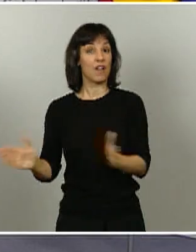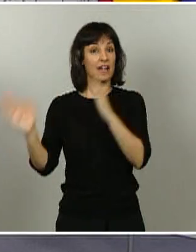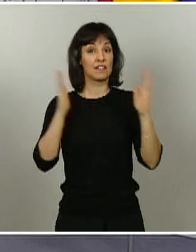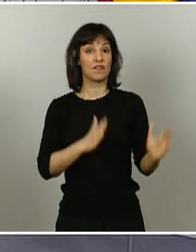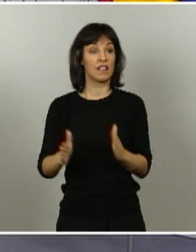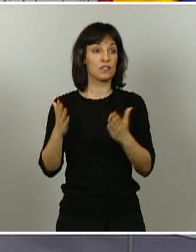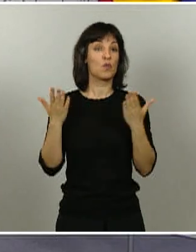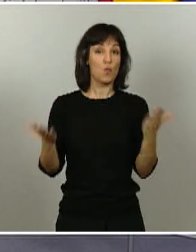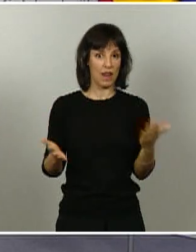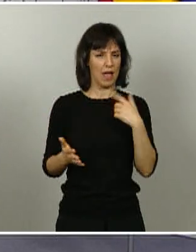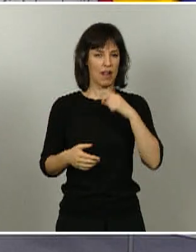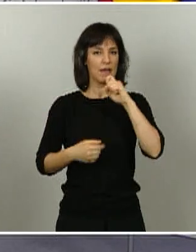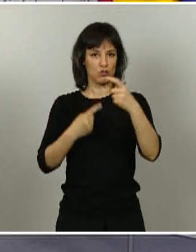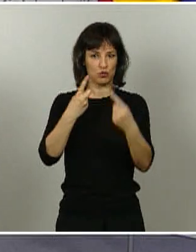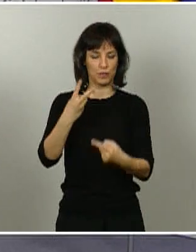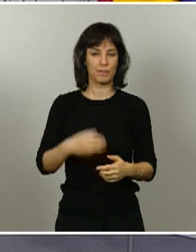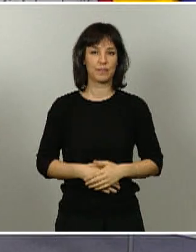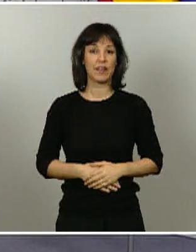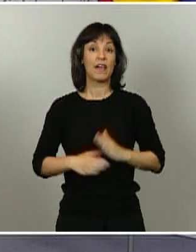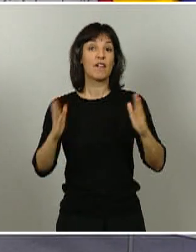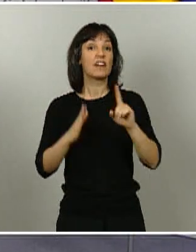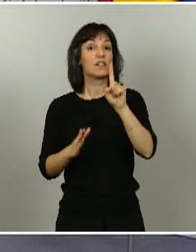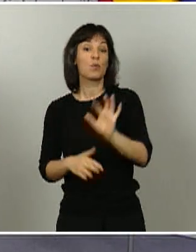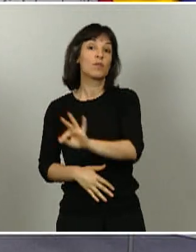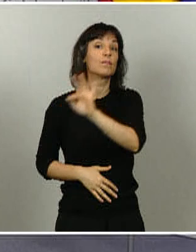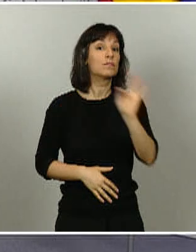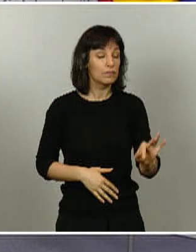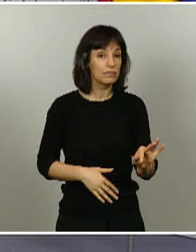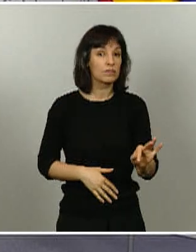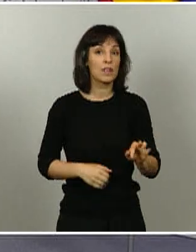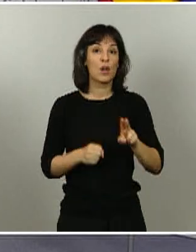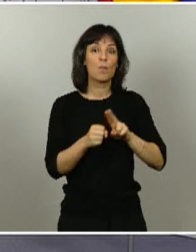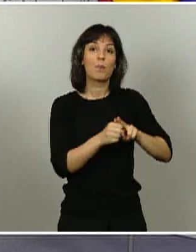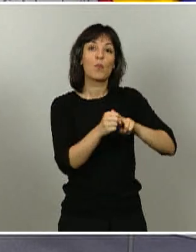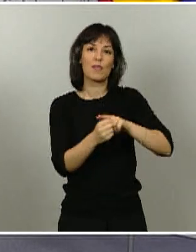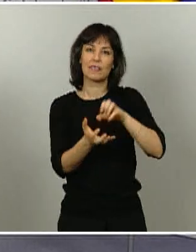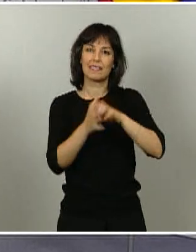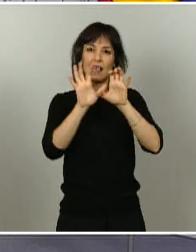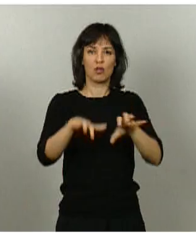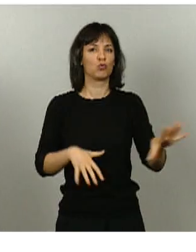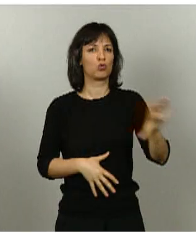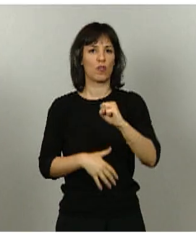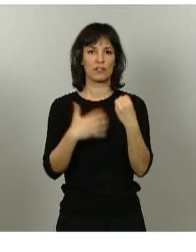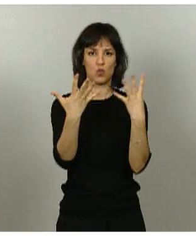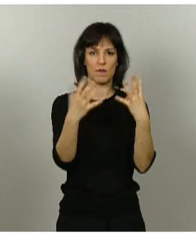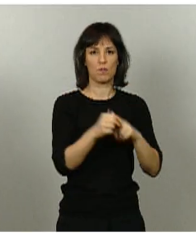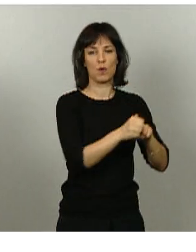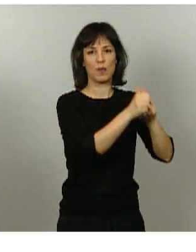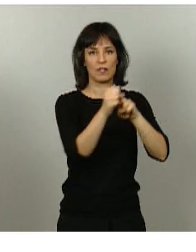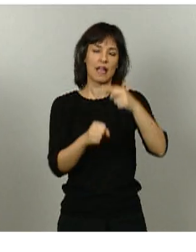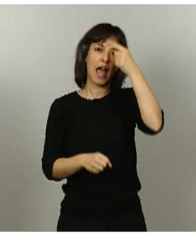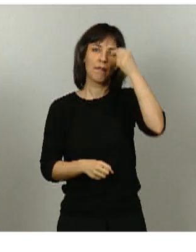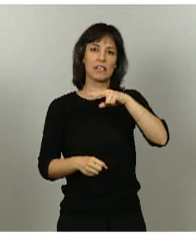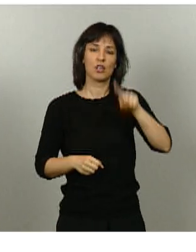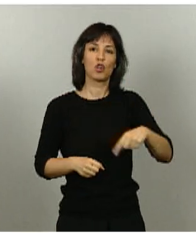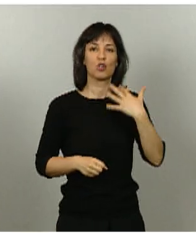continuación. Progresan a fase 1 todas las provincias de Castilla y León, las nueve provincias de Castilla y León, Ávila, Segovia, Soria, Burgos,